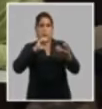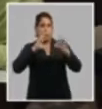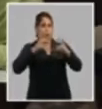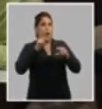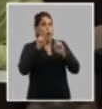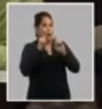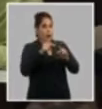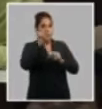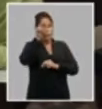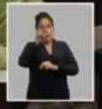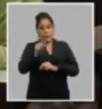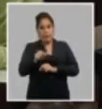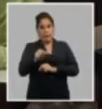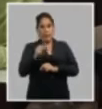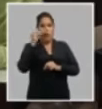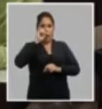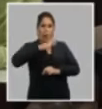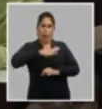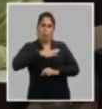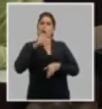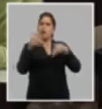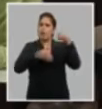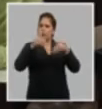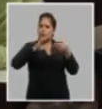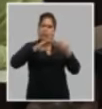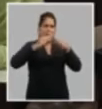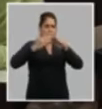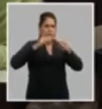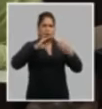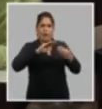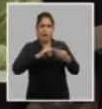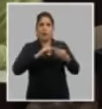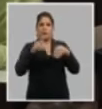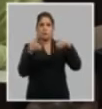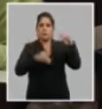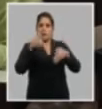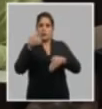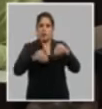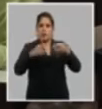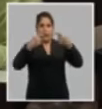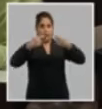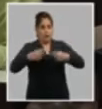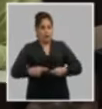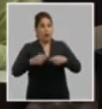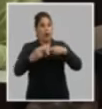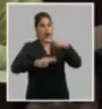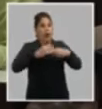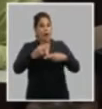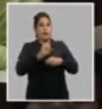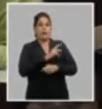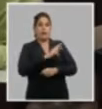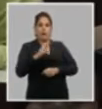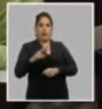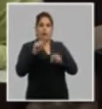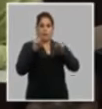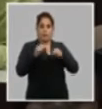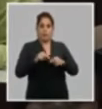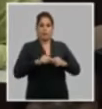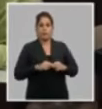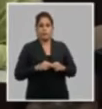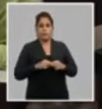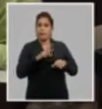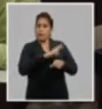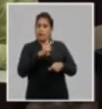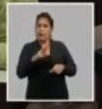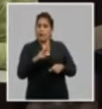pero donde las personas no solo opinan sino que participan construyen participan en la toma de decisiones y hacen la obra de la revolución y esa